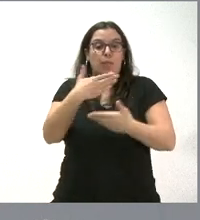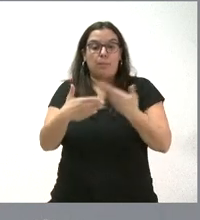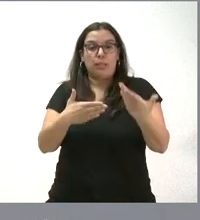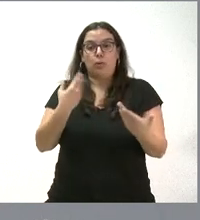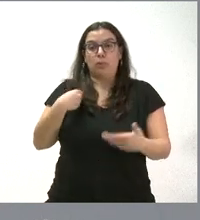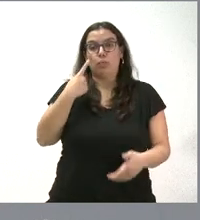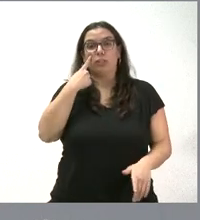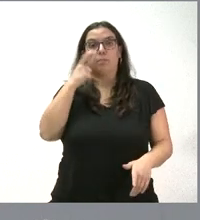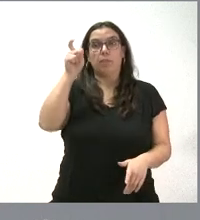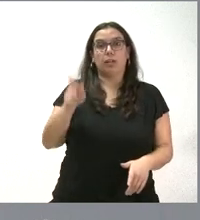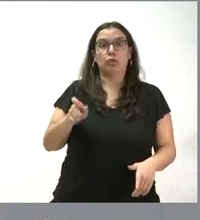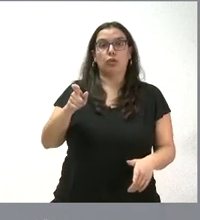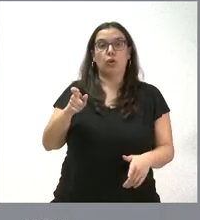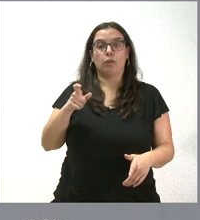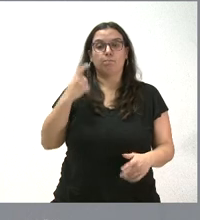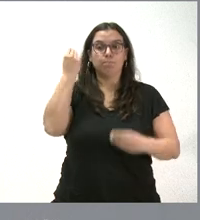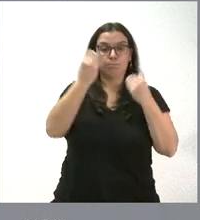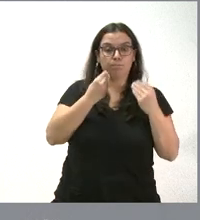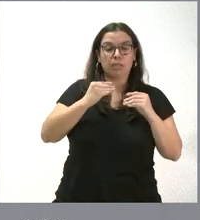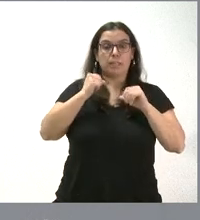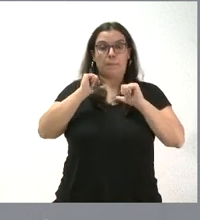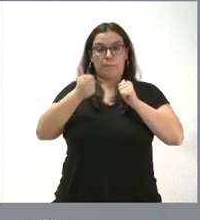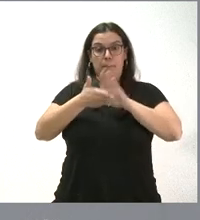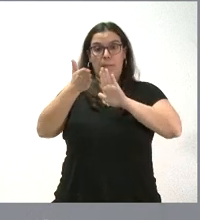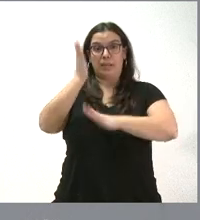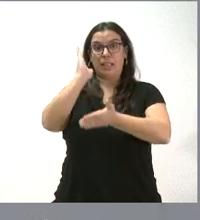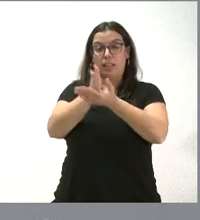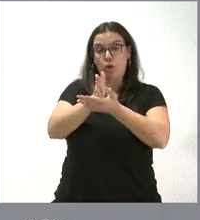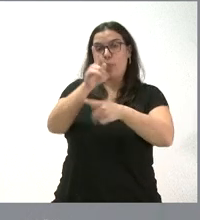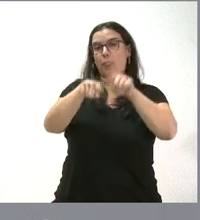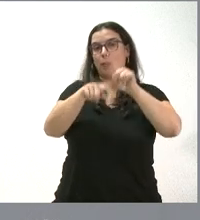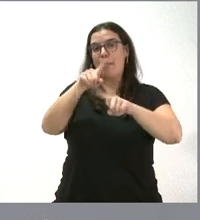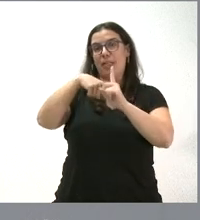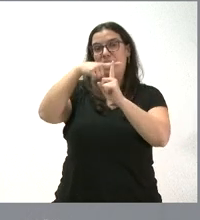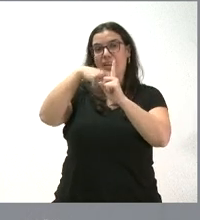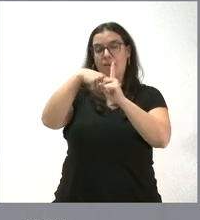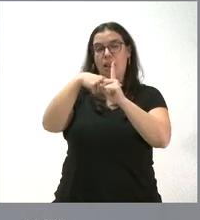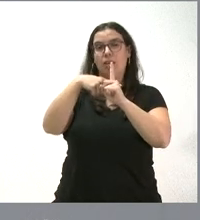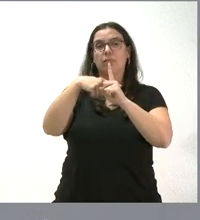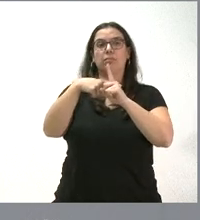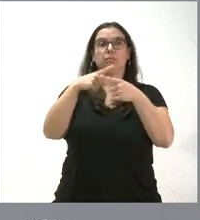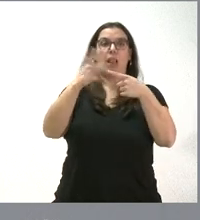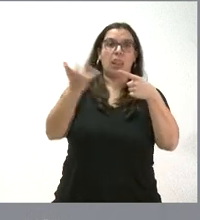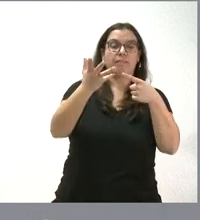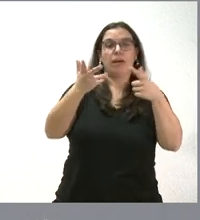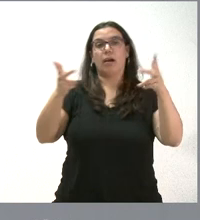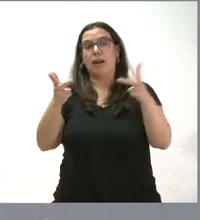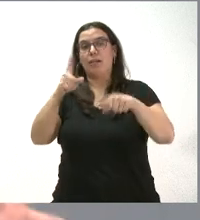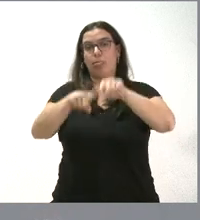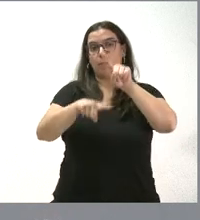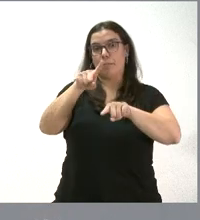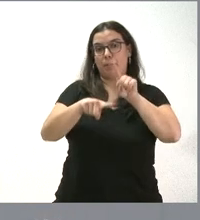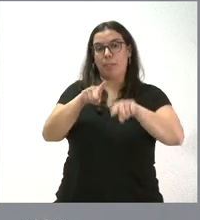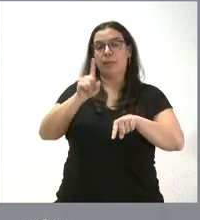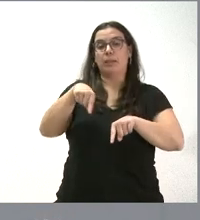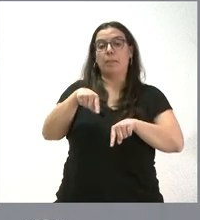derive en un inicio de un procedimiento sancionador y, en su caso, este sea grave o leve, pues determina también,